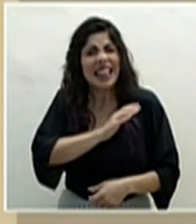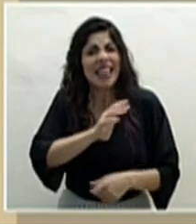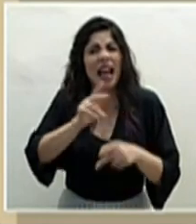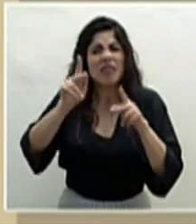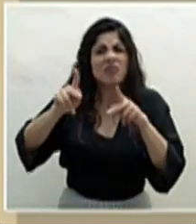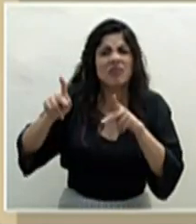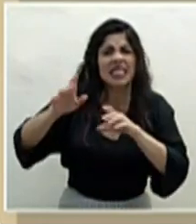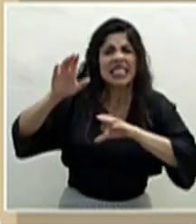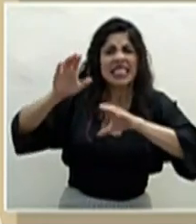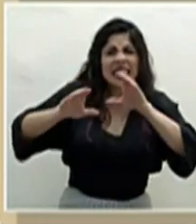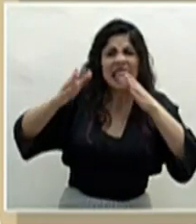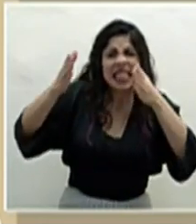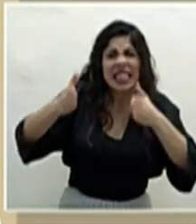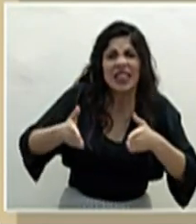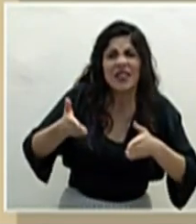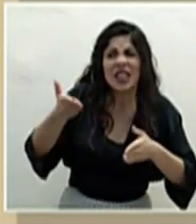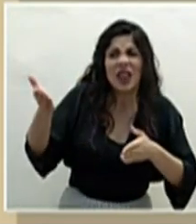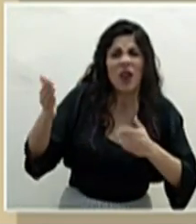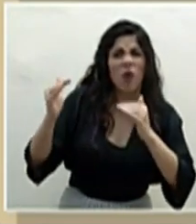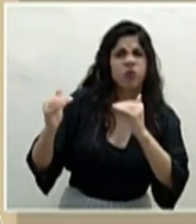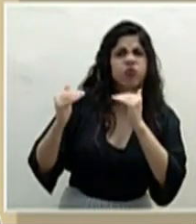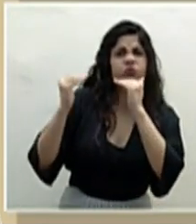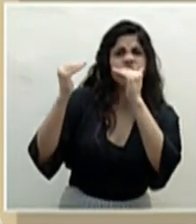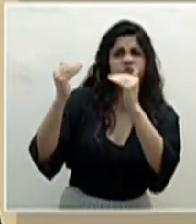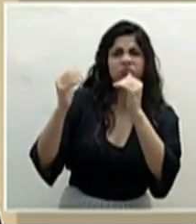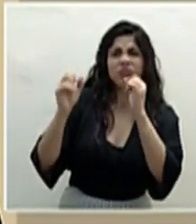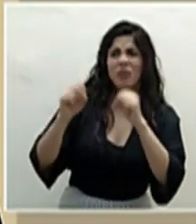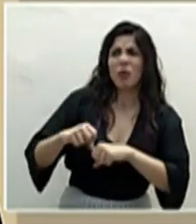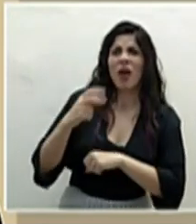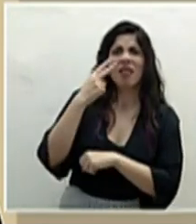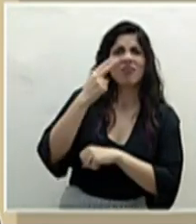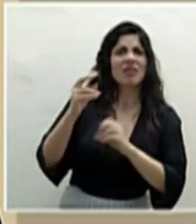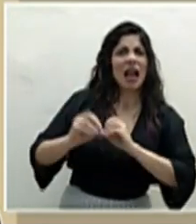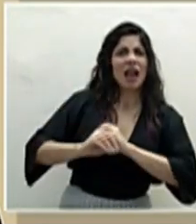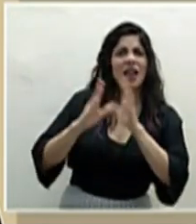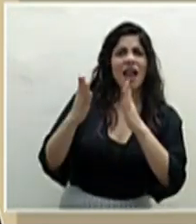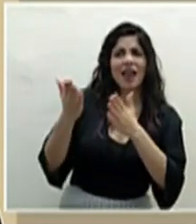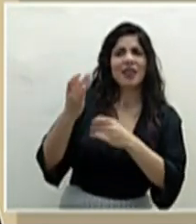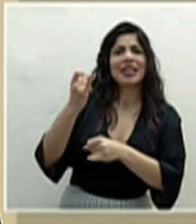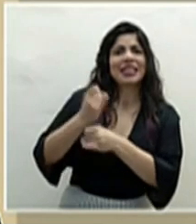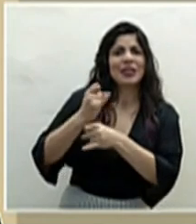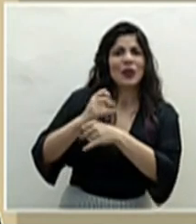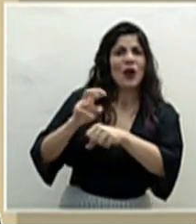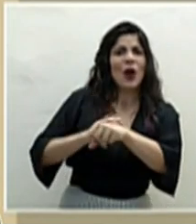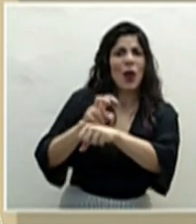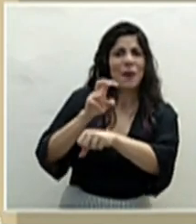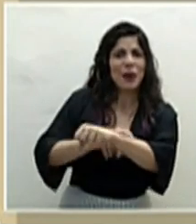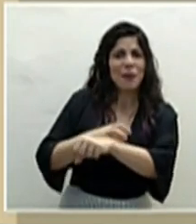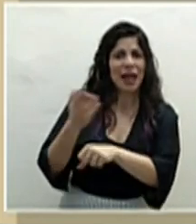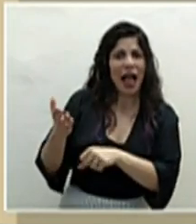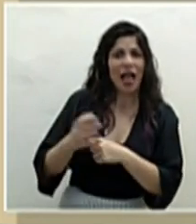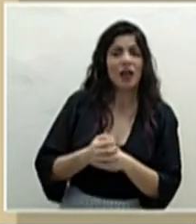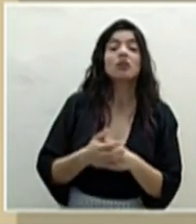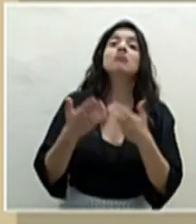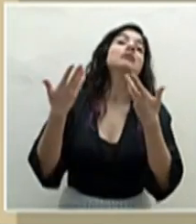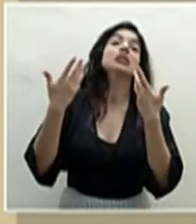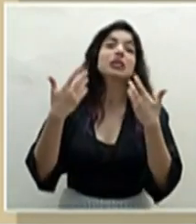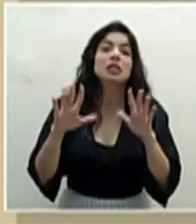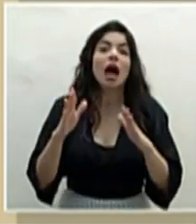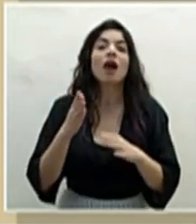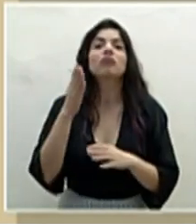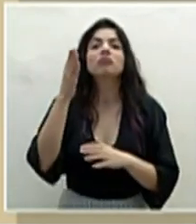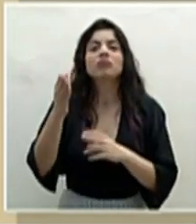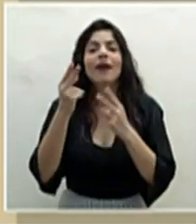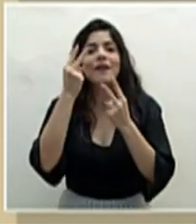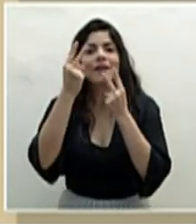científico que se puede apreciar en el Instituto Cloromido Picado. Ya visitamos